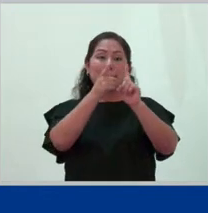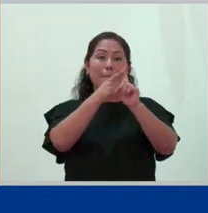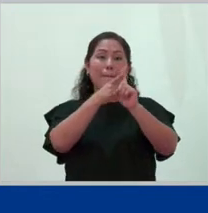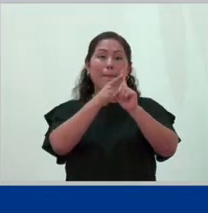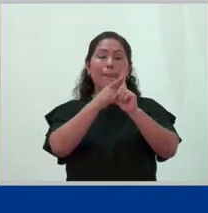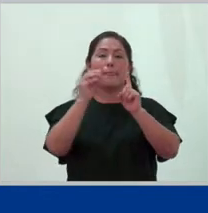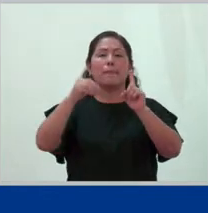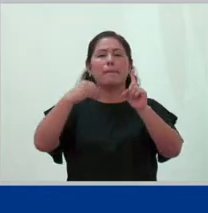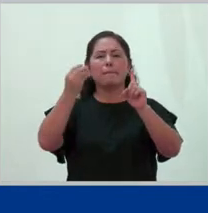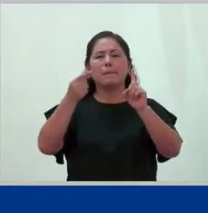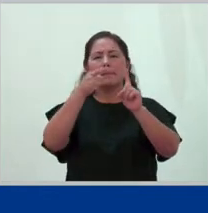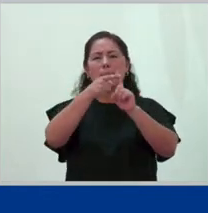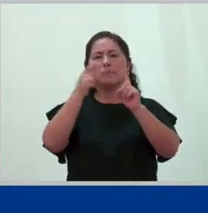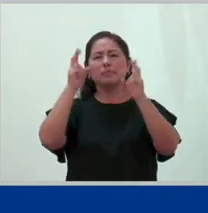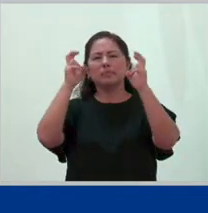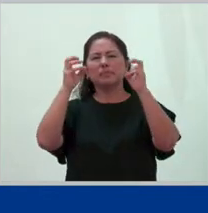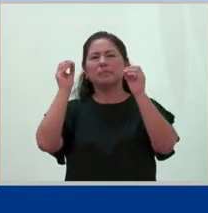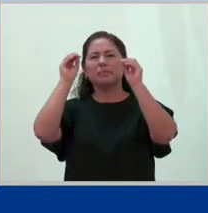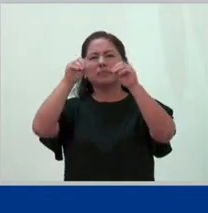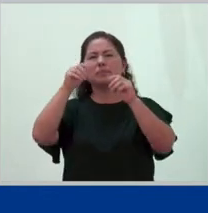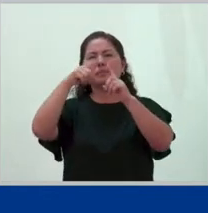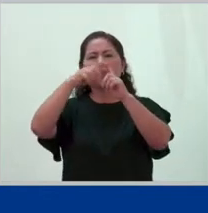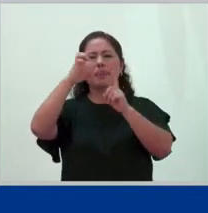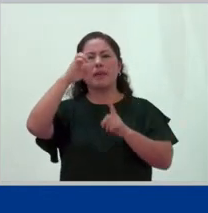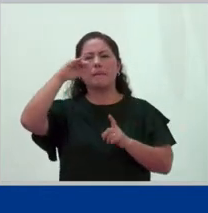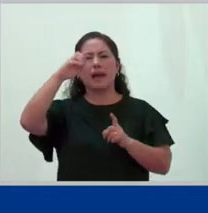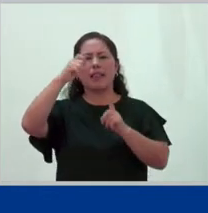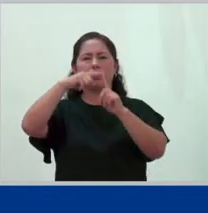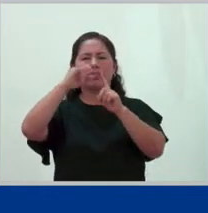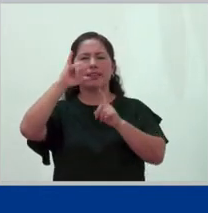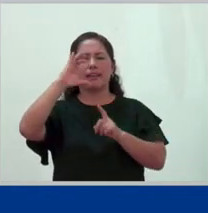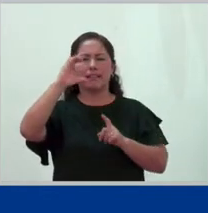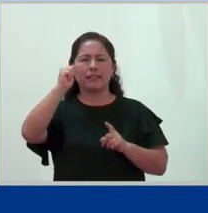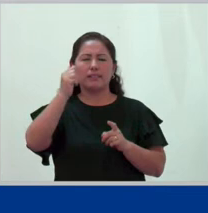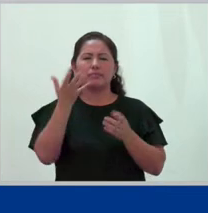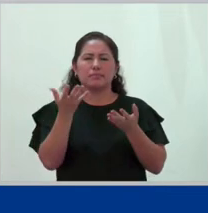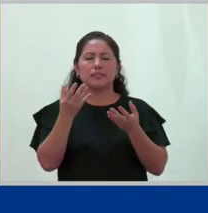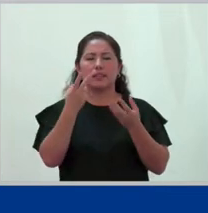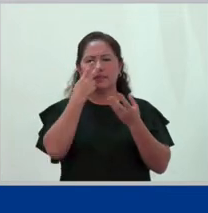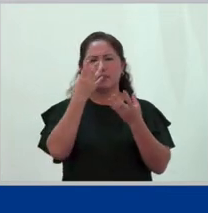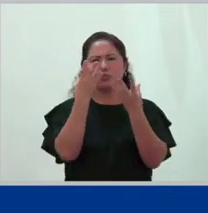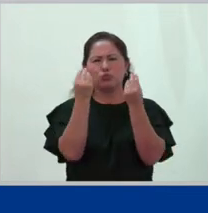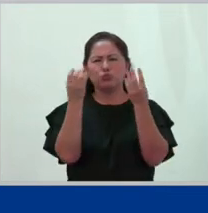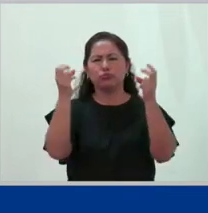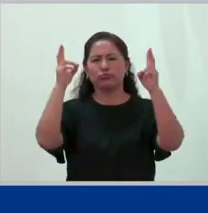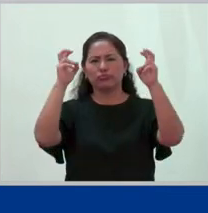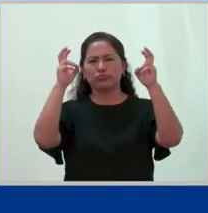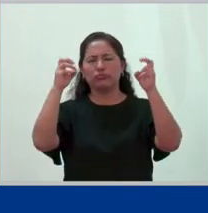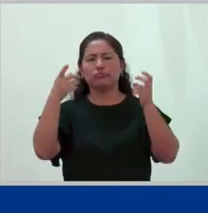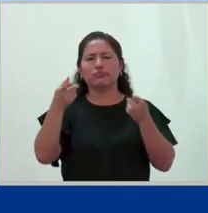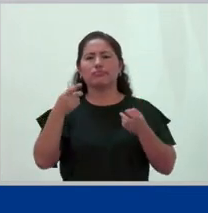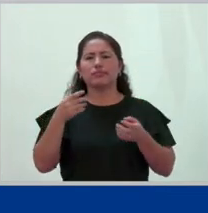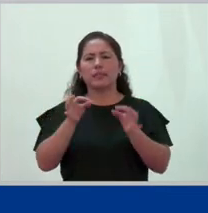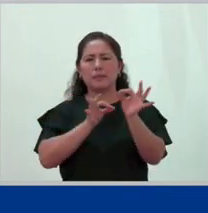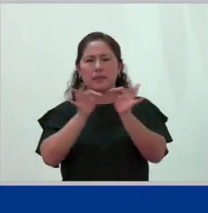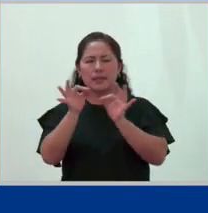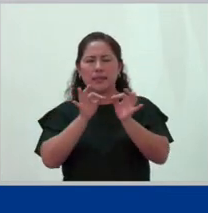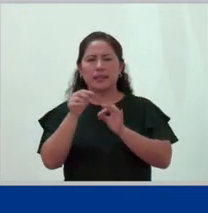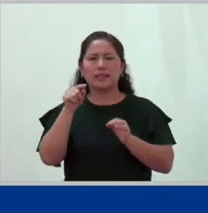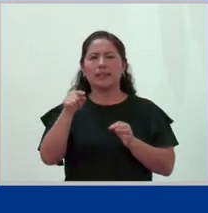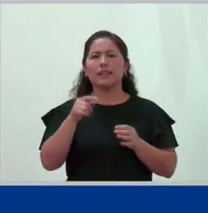abordamos esta temática entonces. Y para esto hay muchos temas que considerar, pero quizá el central